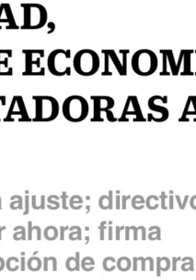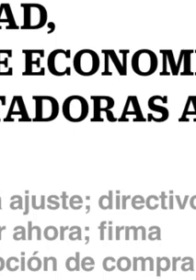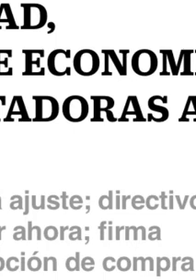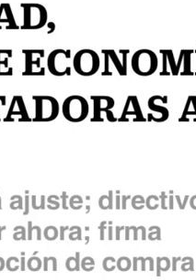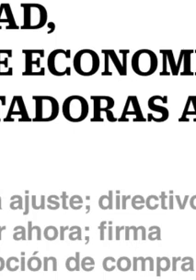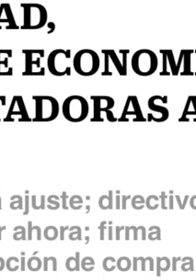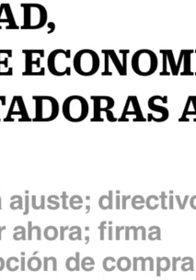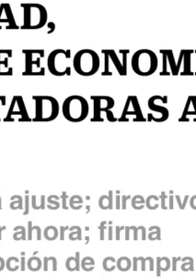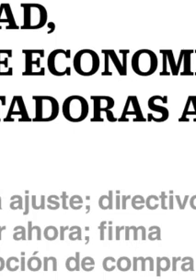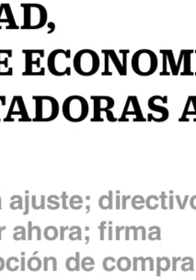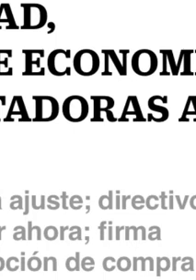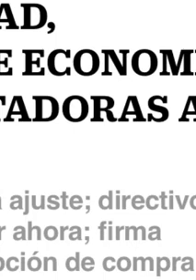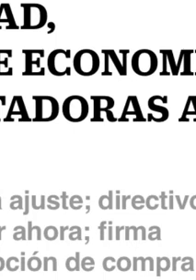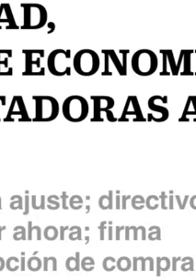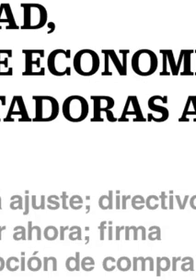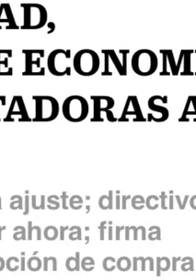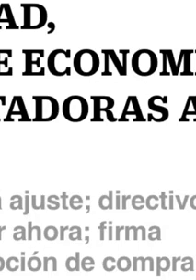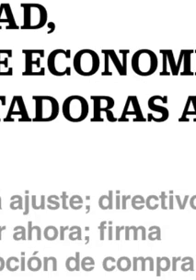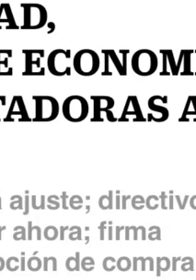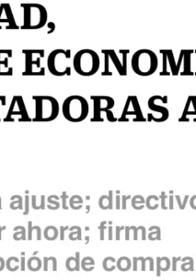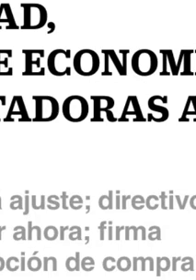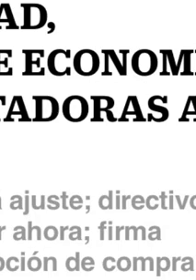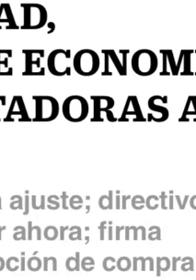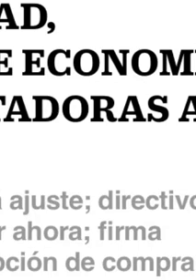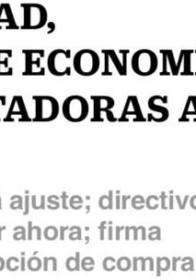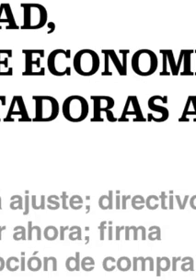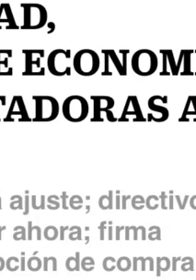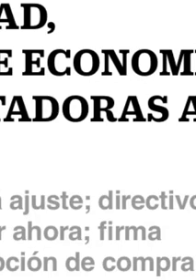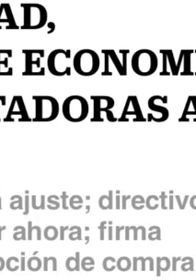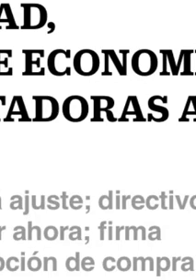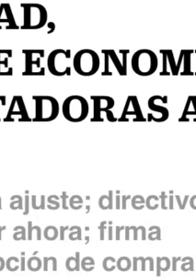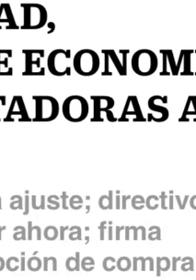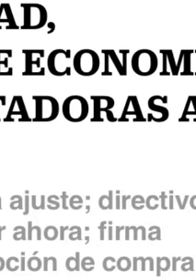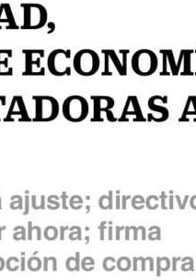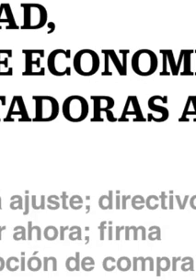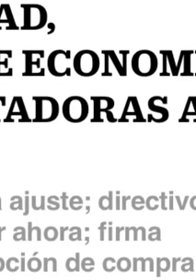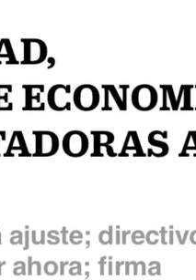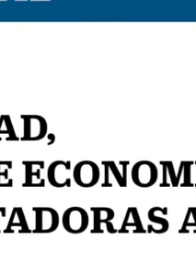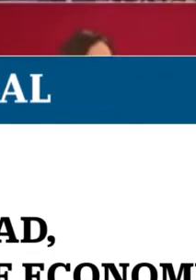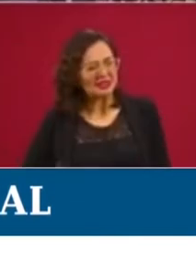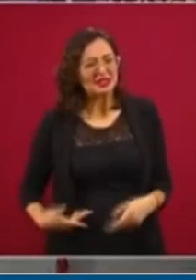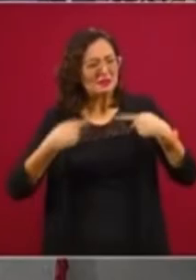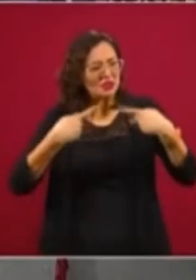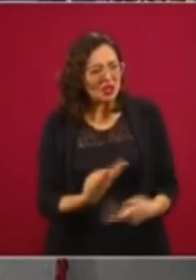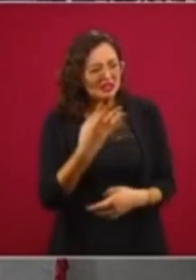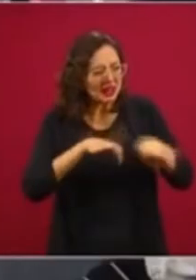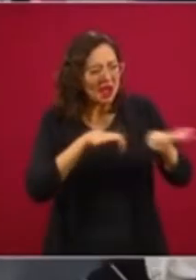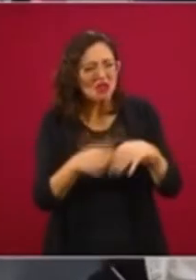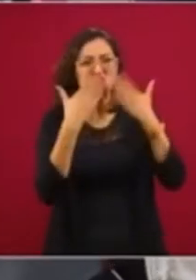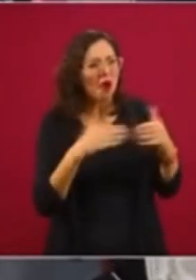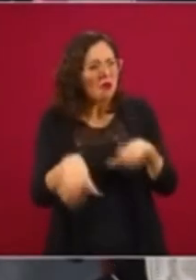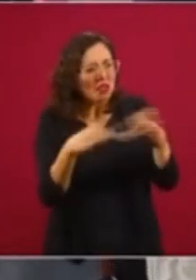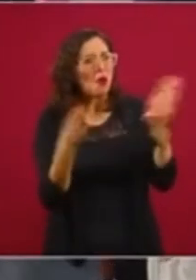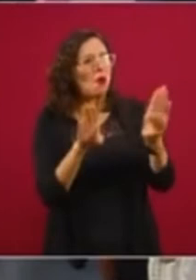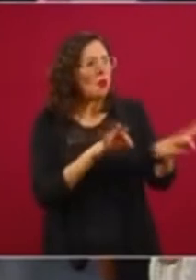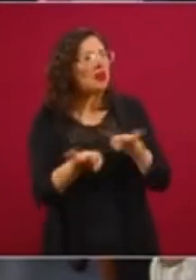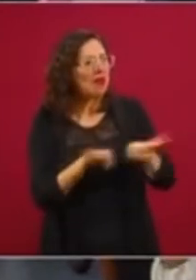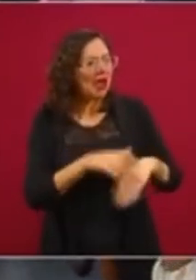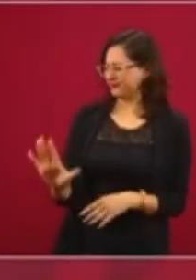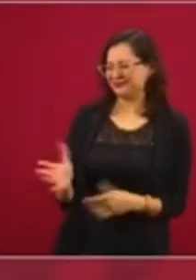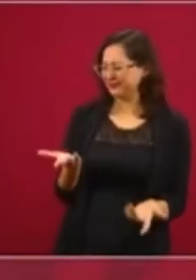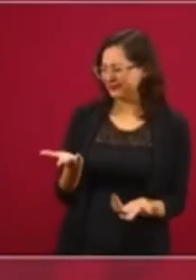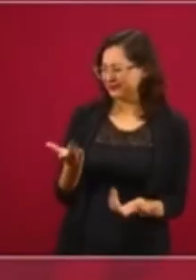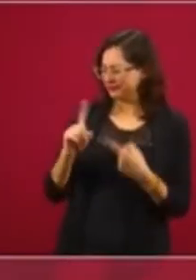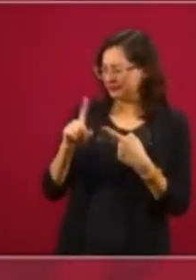No puede haber gobierno rico o pueblo pobre. Pero, presidente, quedaría sin computadora tres de cada cuatro trabajadores. ¿Cómo los van a poner a trabajar? Primero no va a